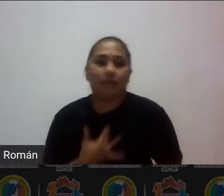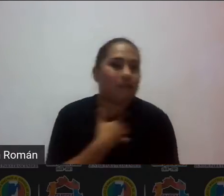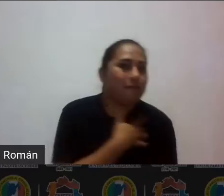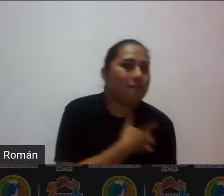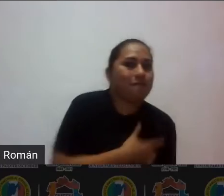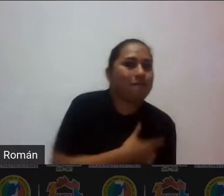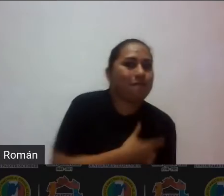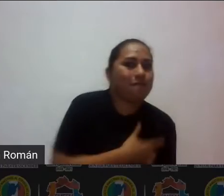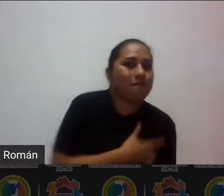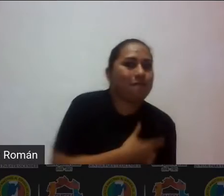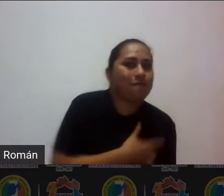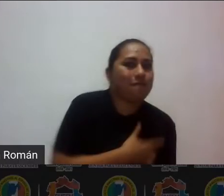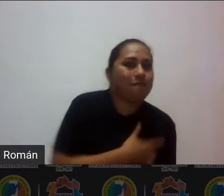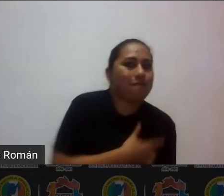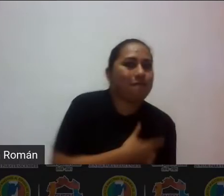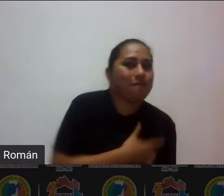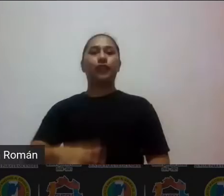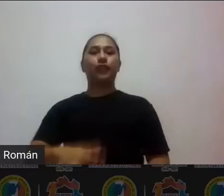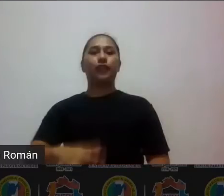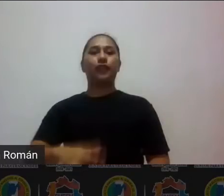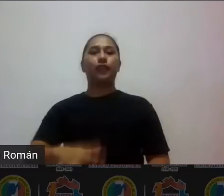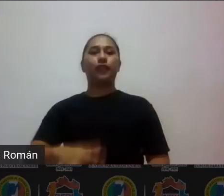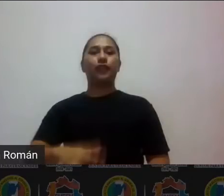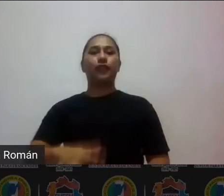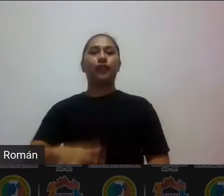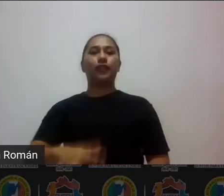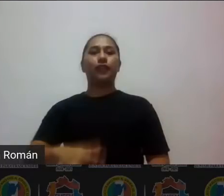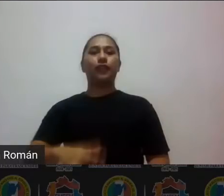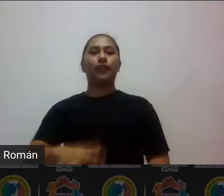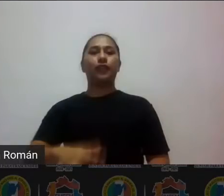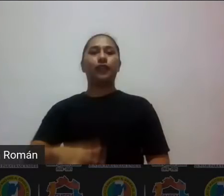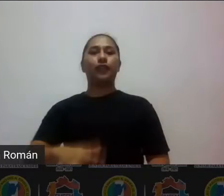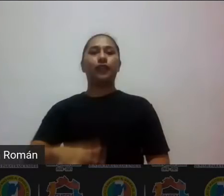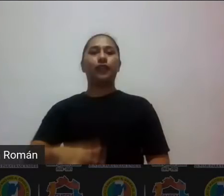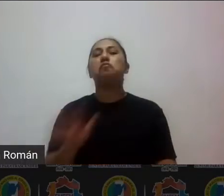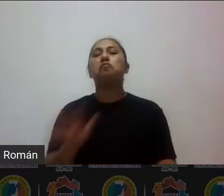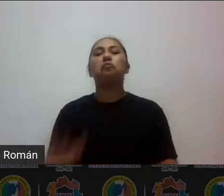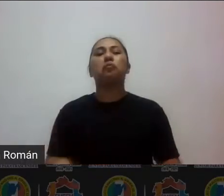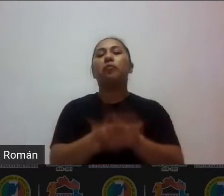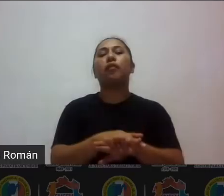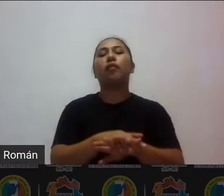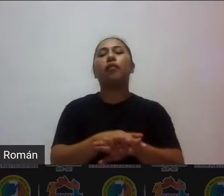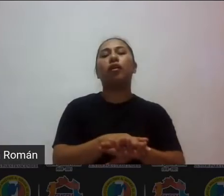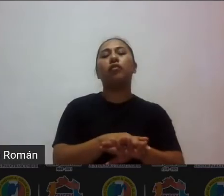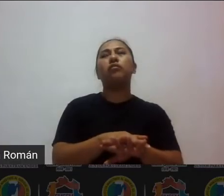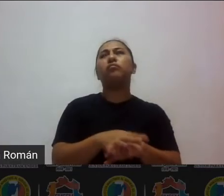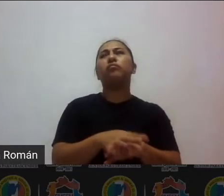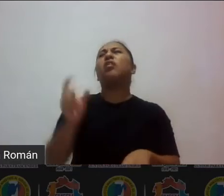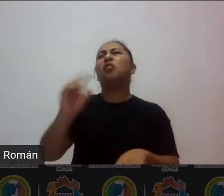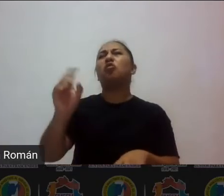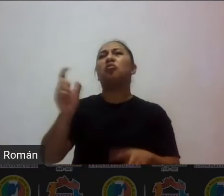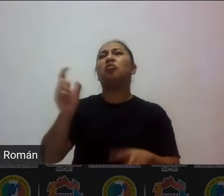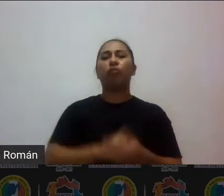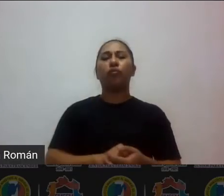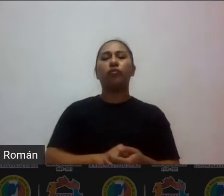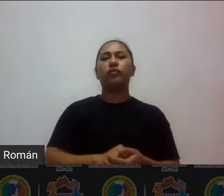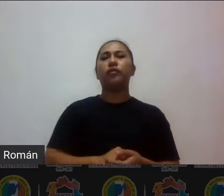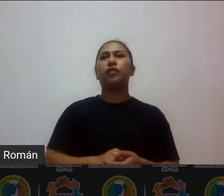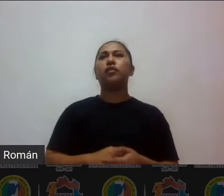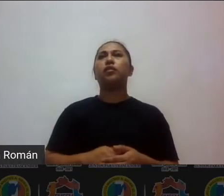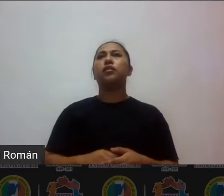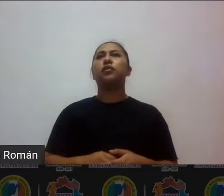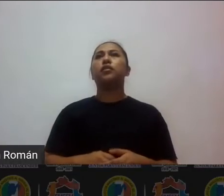en materia de metodología de la evaluación no ha cambiado nada desde hace cuando se publicó la taxonomía de benjamín blue